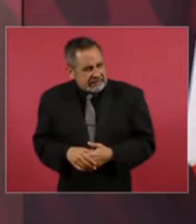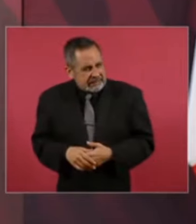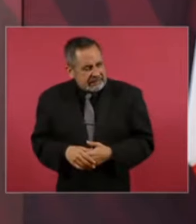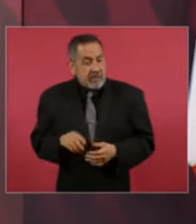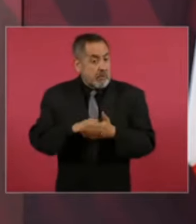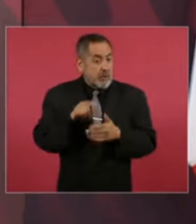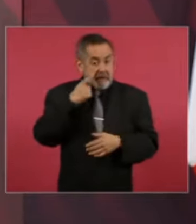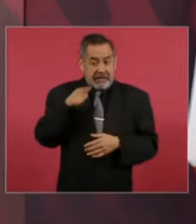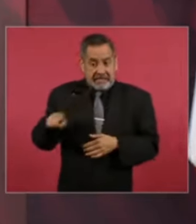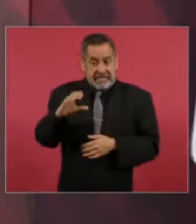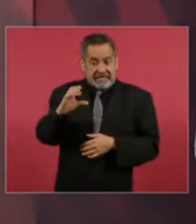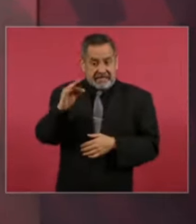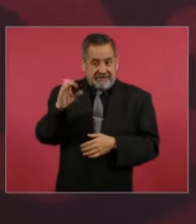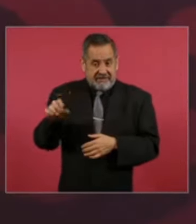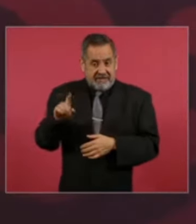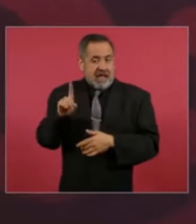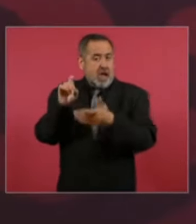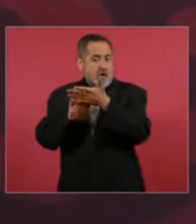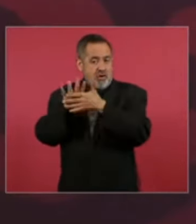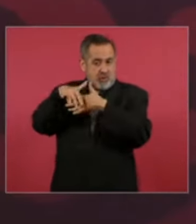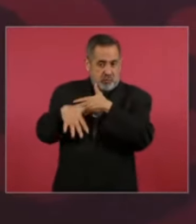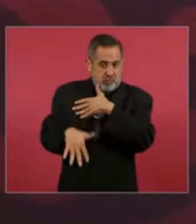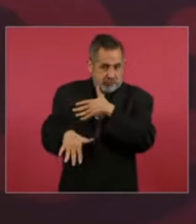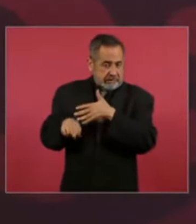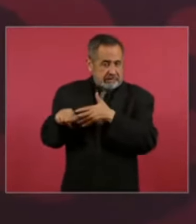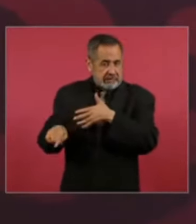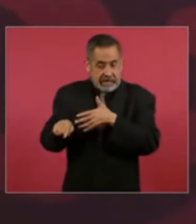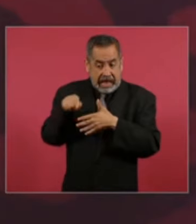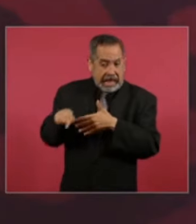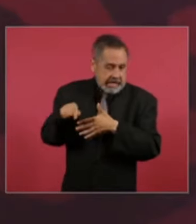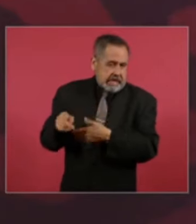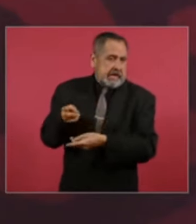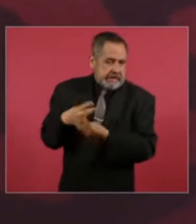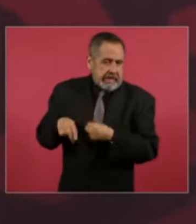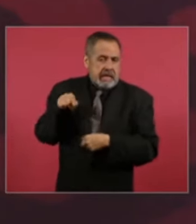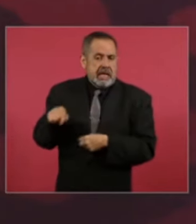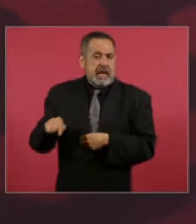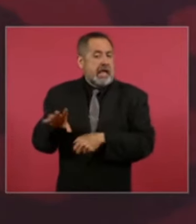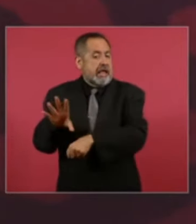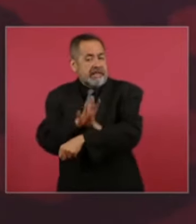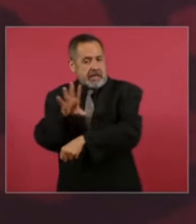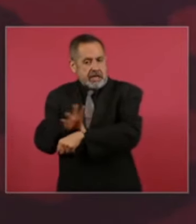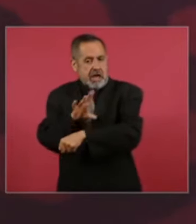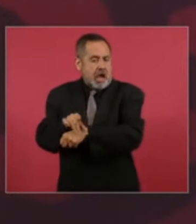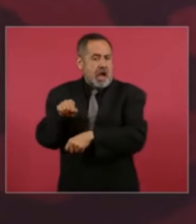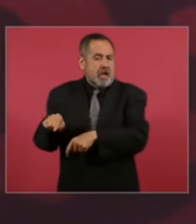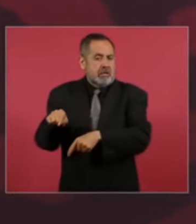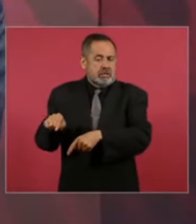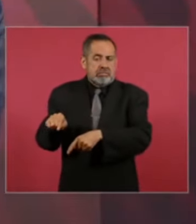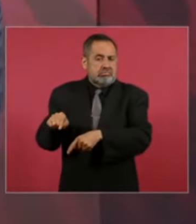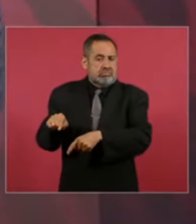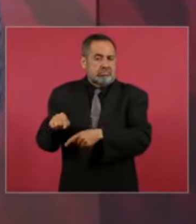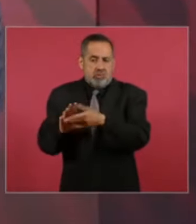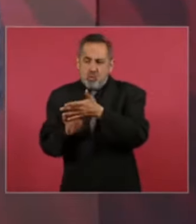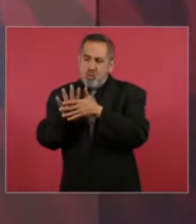OXXOs pagan menos que un hogar, así como lo están escuchando. Además, amigos y amigas,